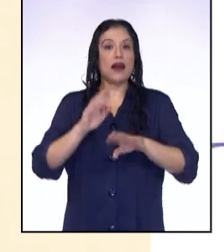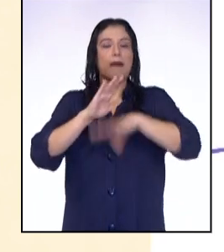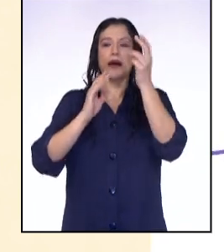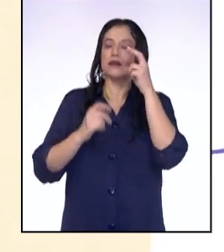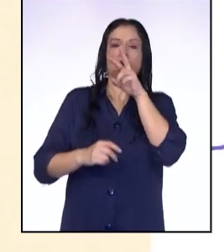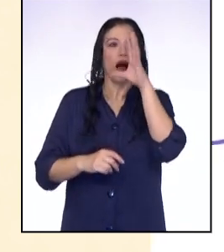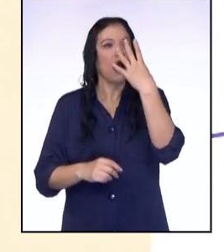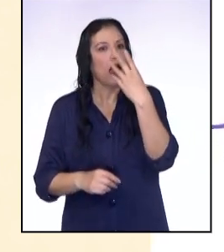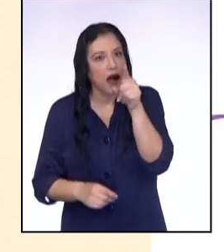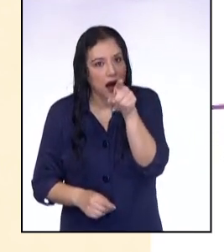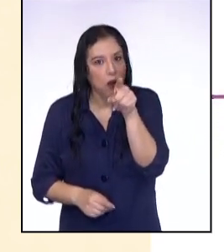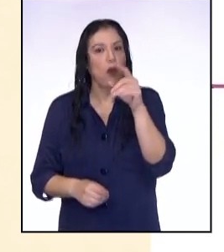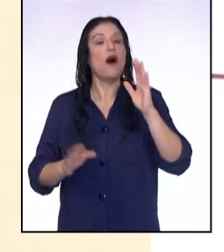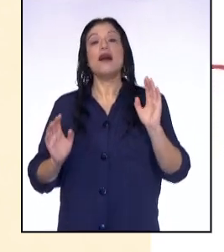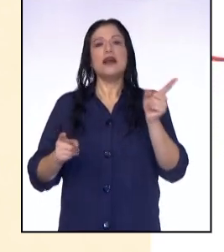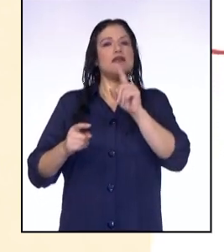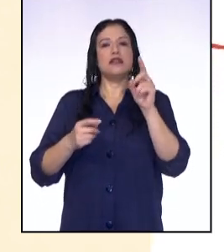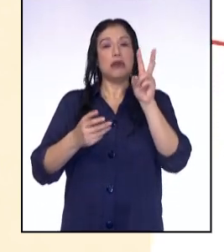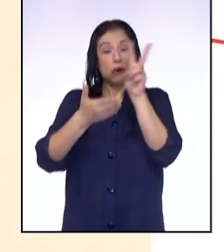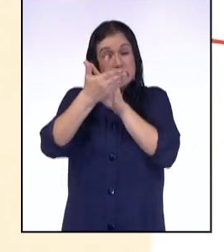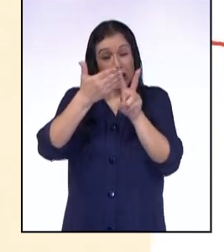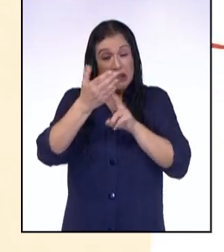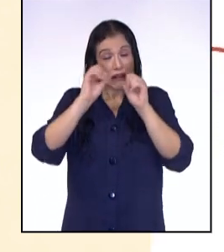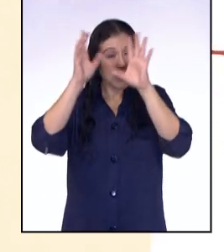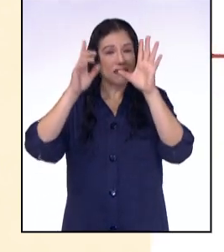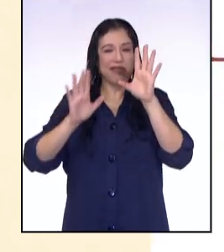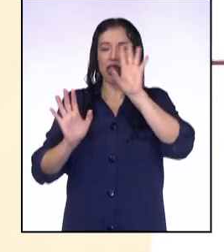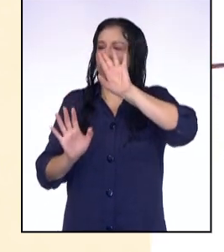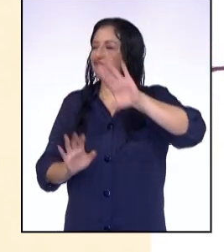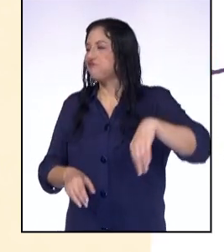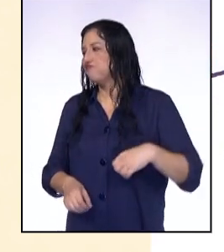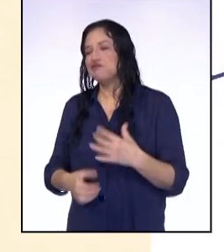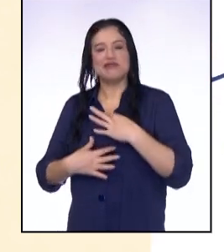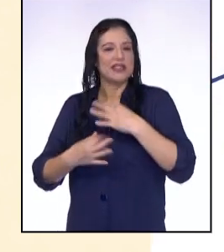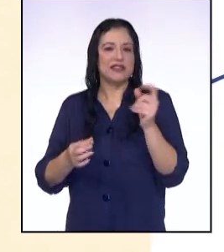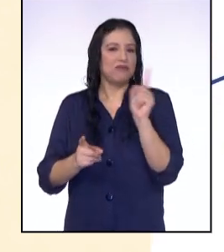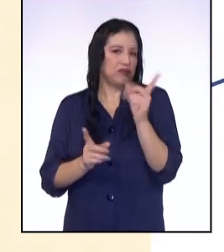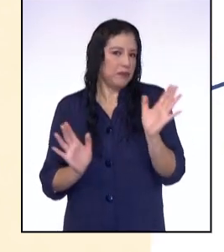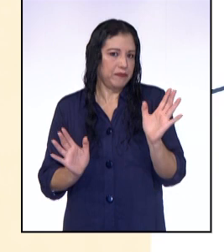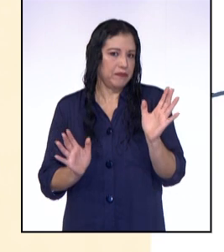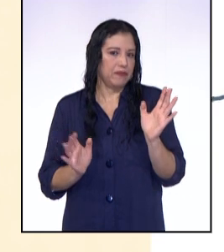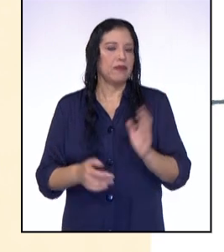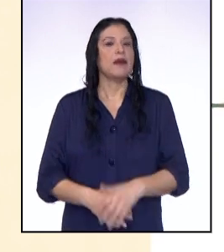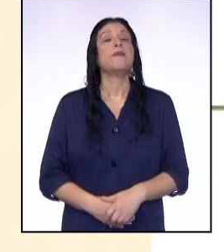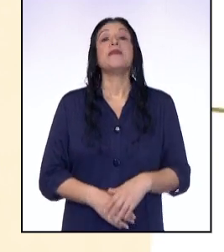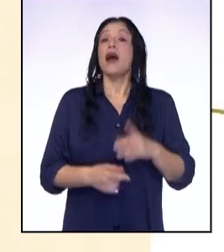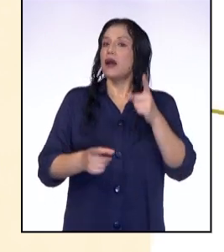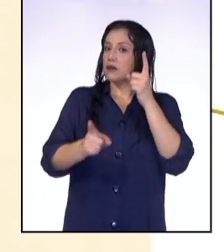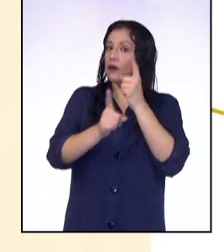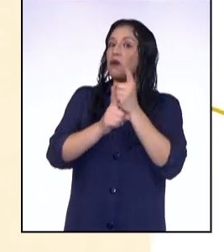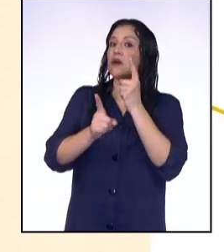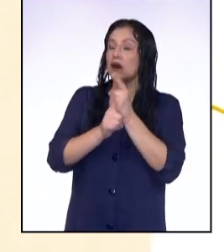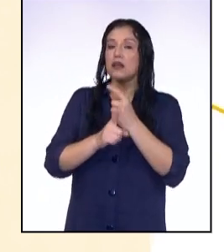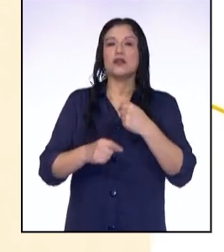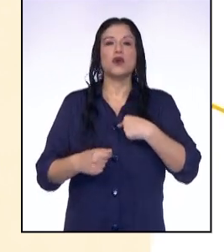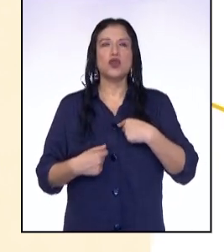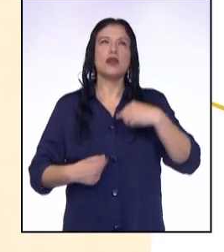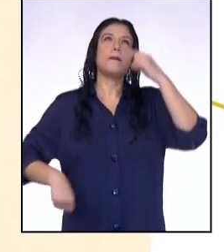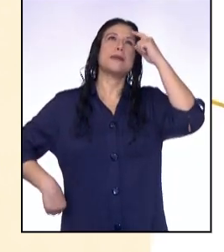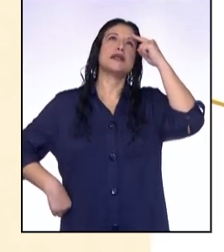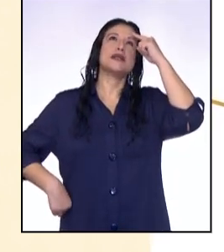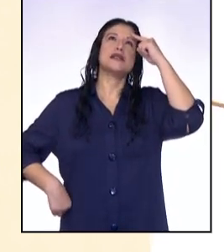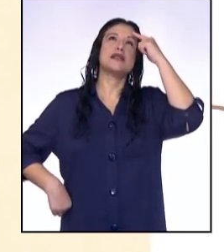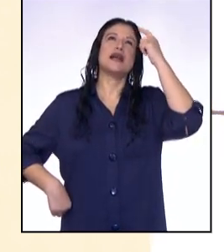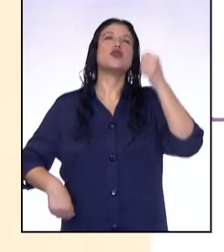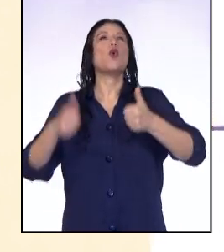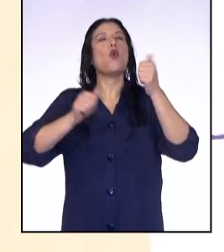llaman la atención. Y si no se leen con claridad, podría ser que pierdan el interés en el contenido. Es cierto, profesora. Yo ando pensando